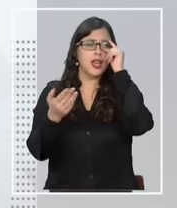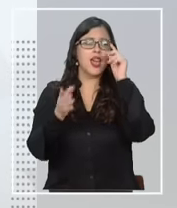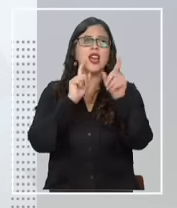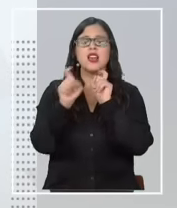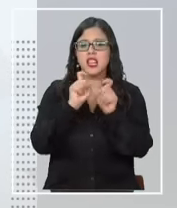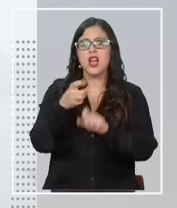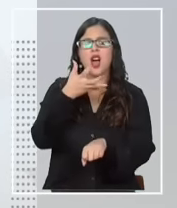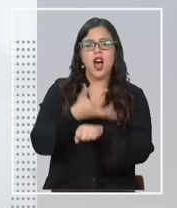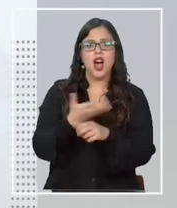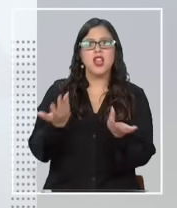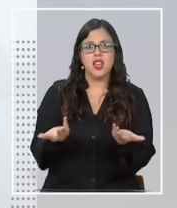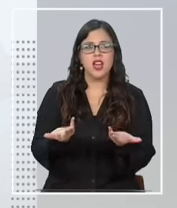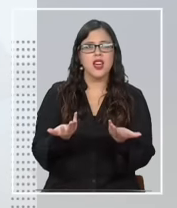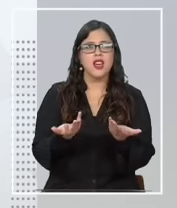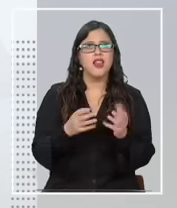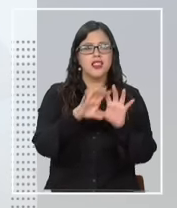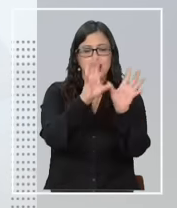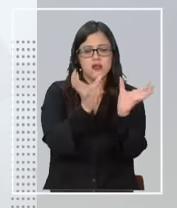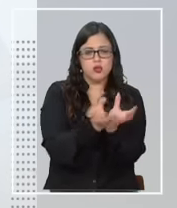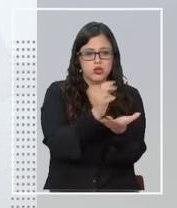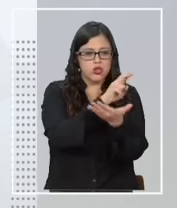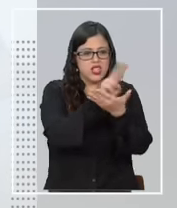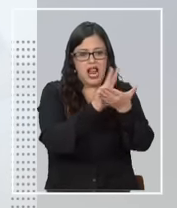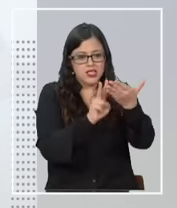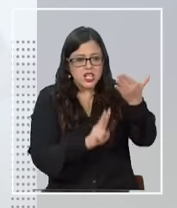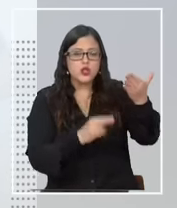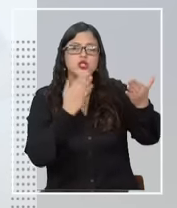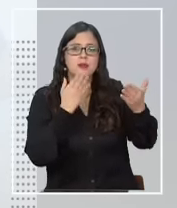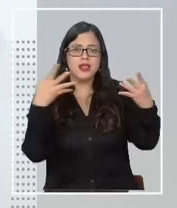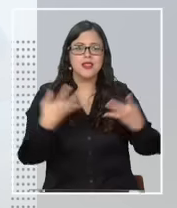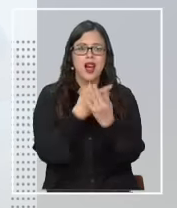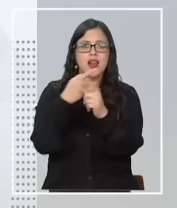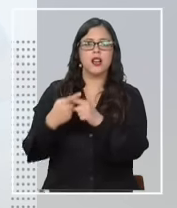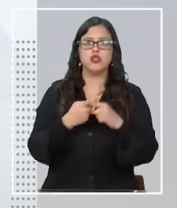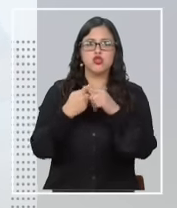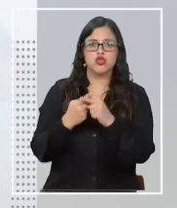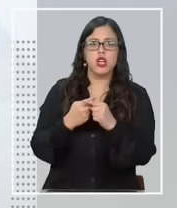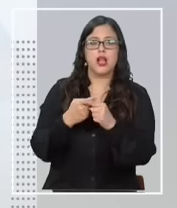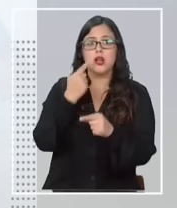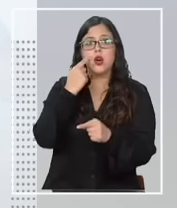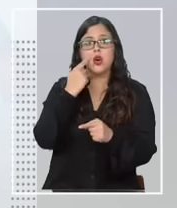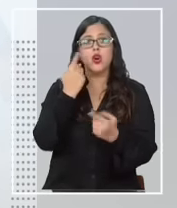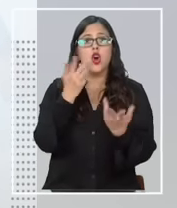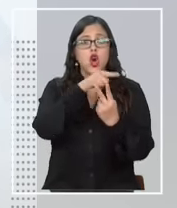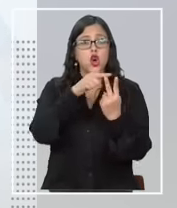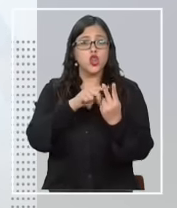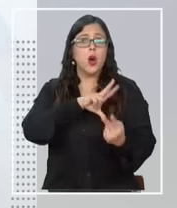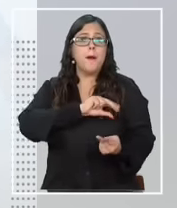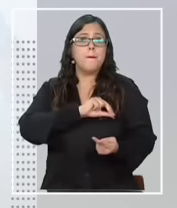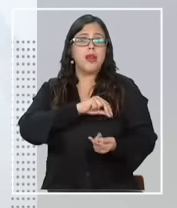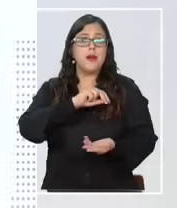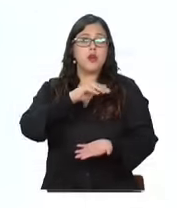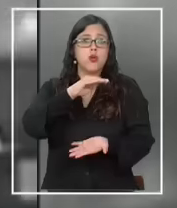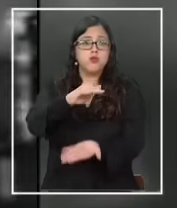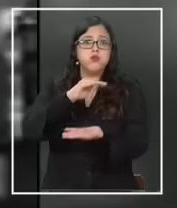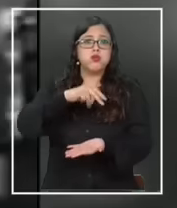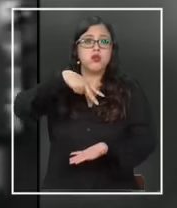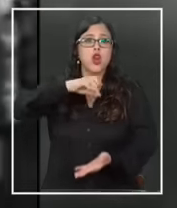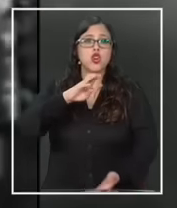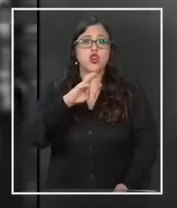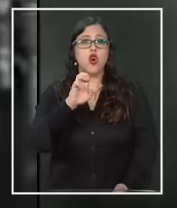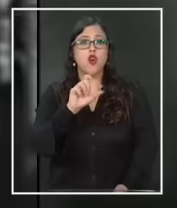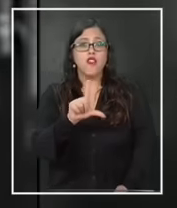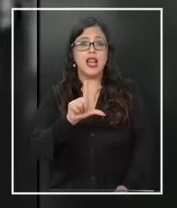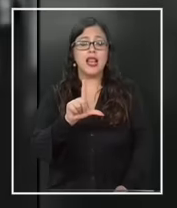fuertes críticas del mundo de la literatura también a través de las redes sociales es que con dos premios Nobel a cuestas y una autora de fama mundial